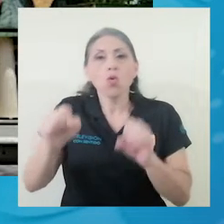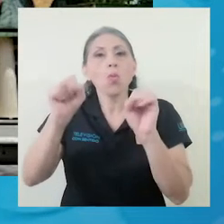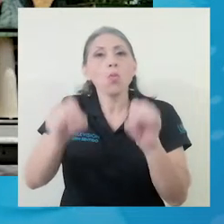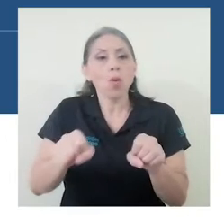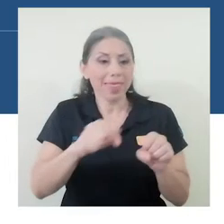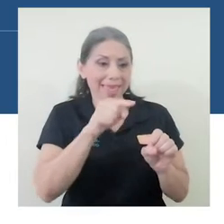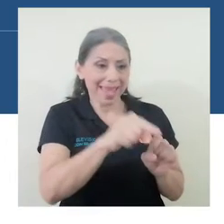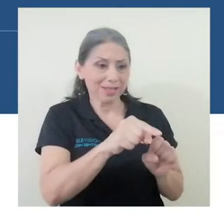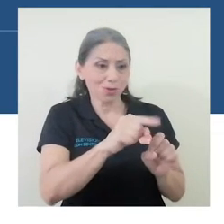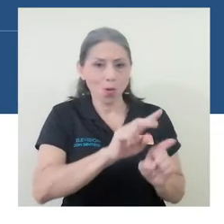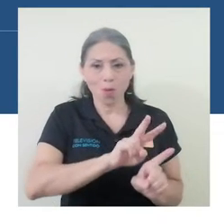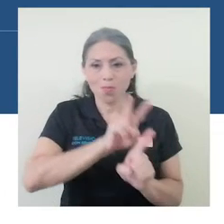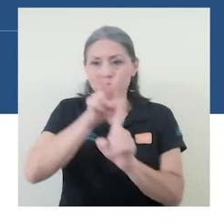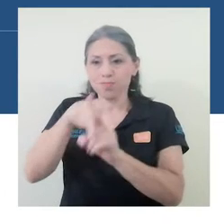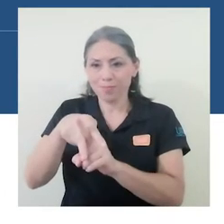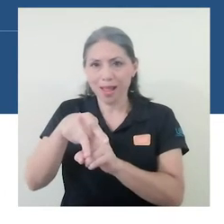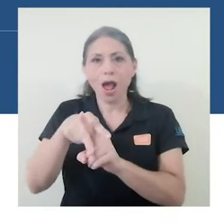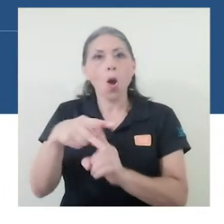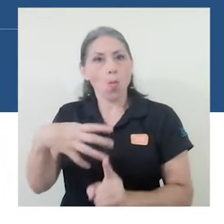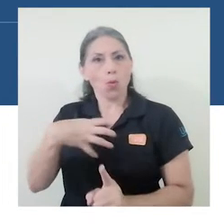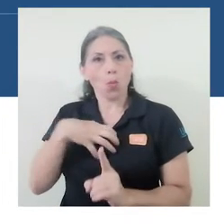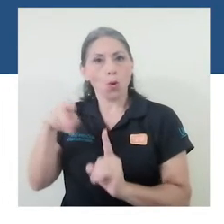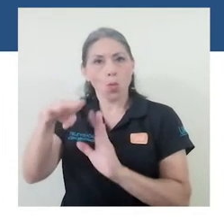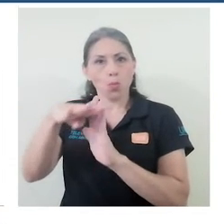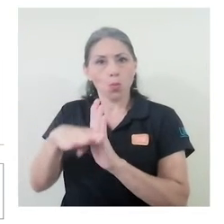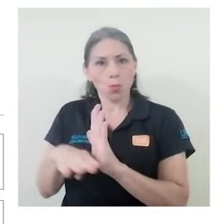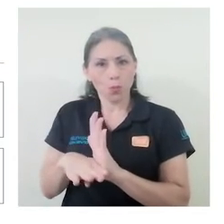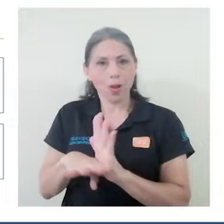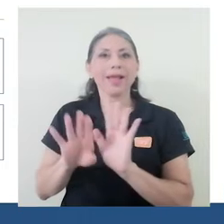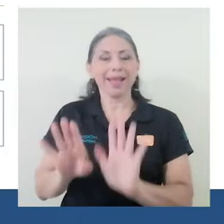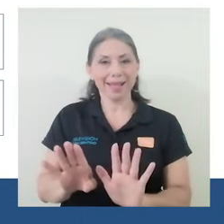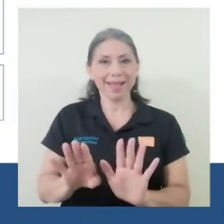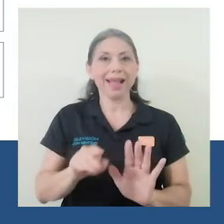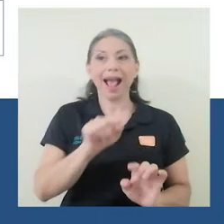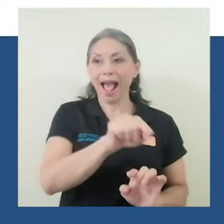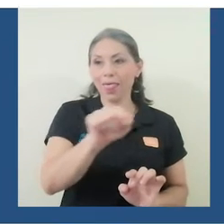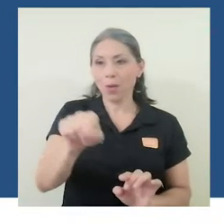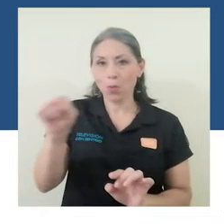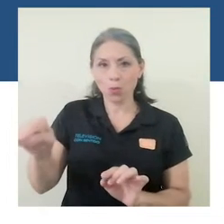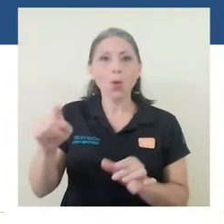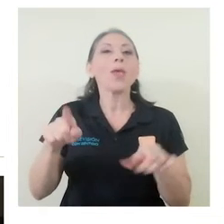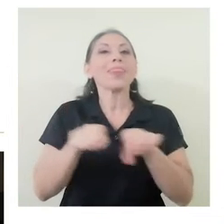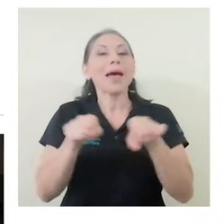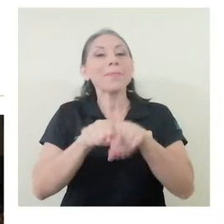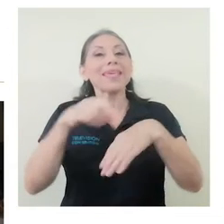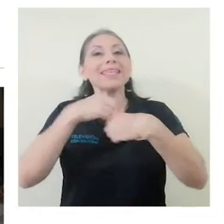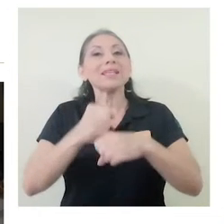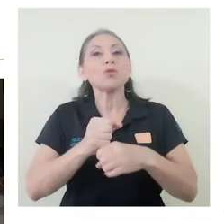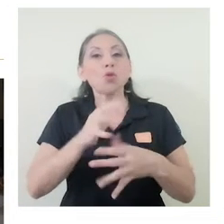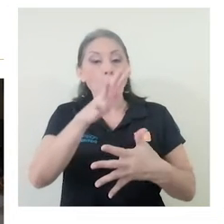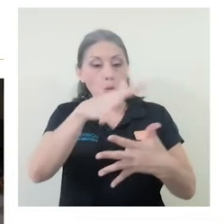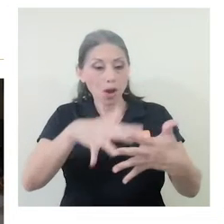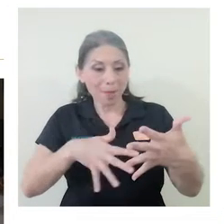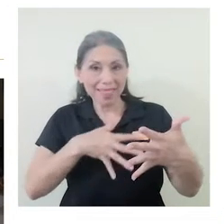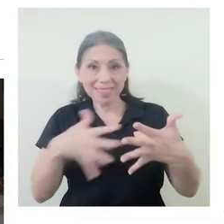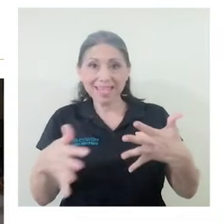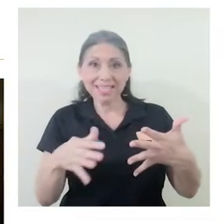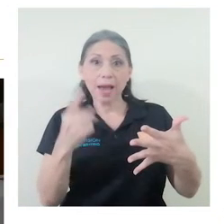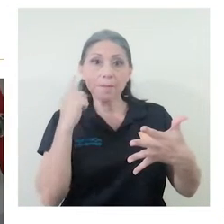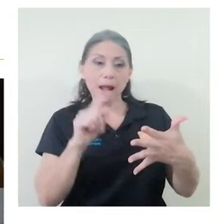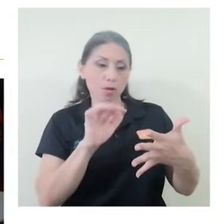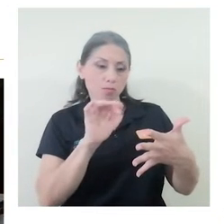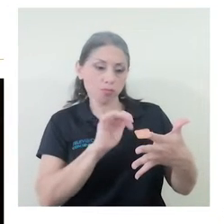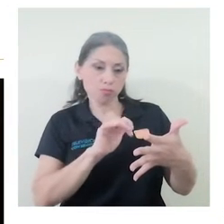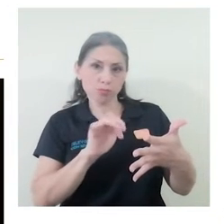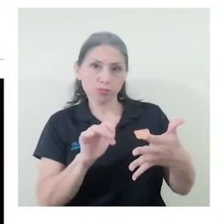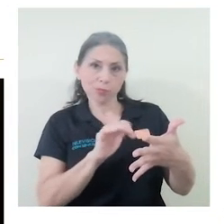sector, ese protocolo sectoriano. Para facilitar esto, entonces, construimos también una plantilla de autollenado.